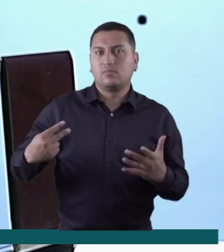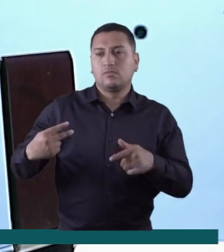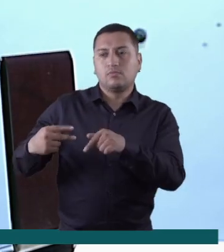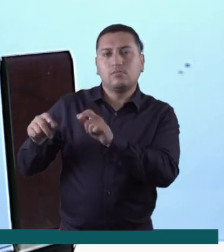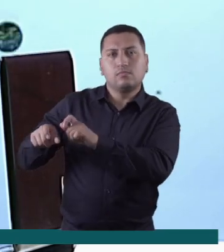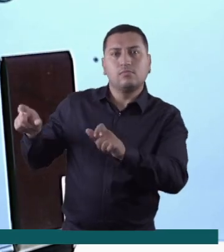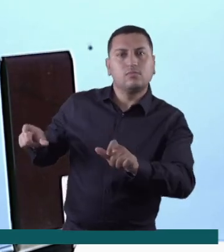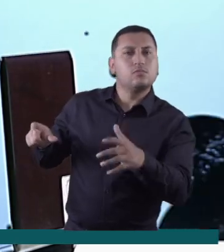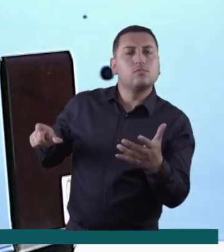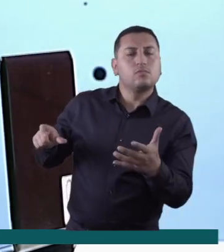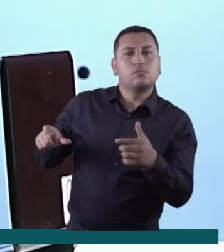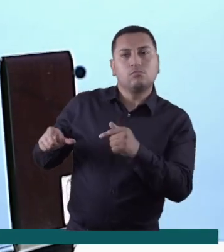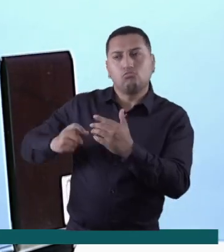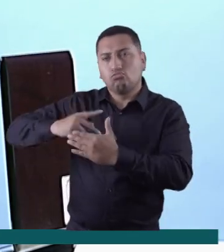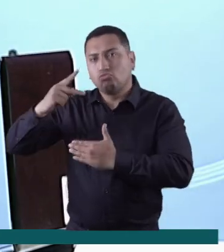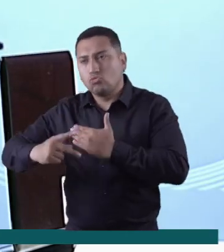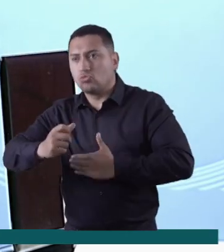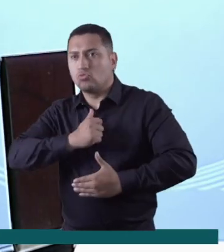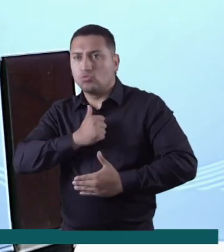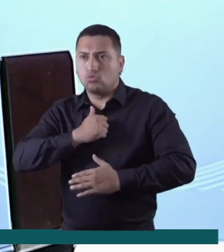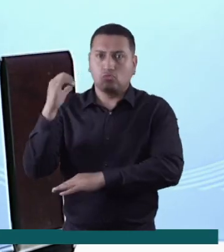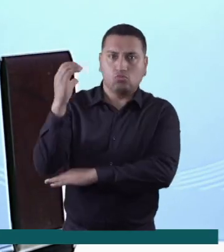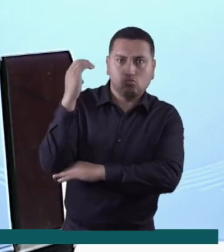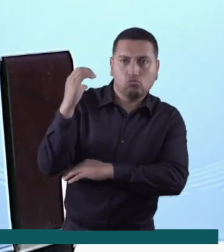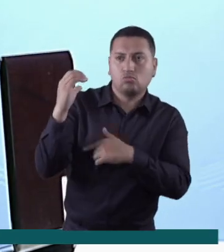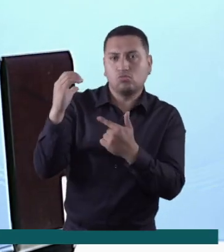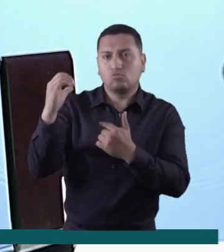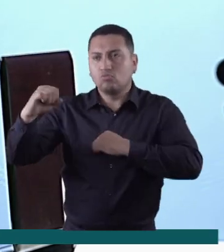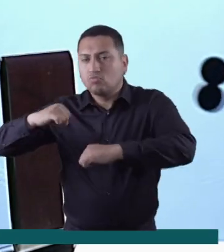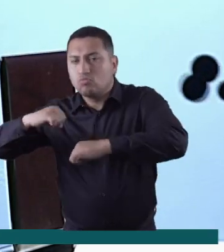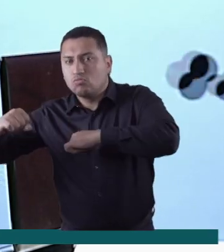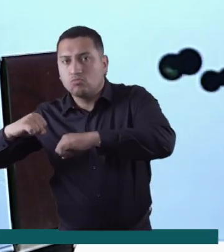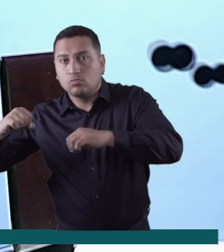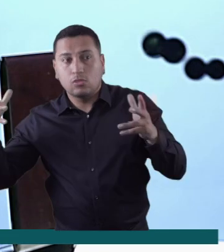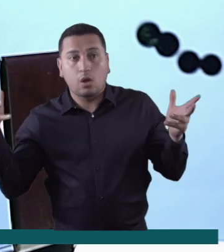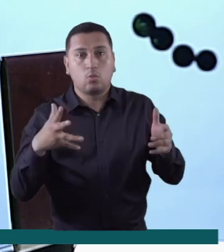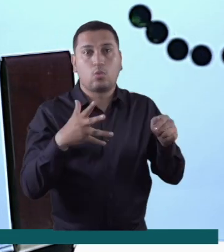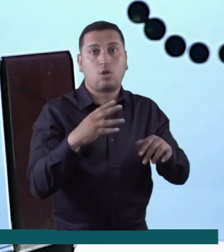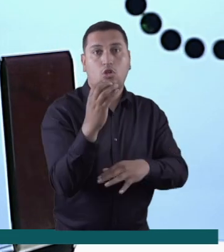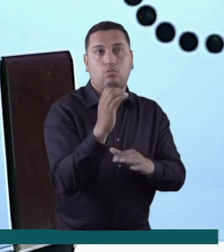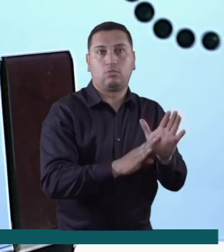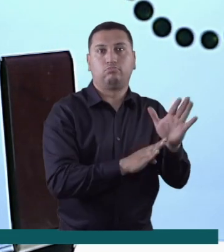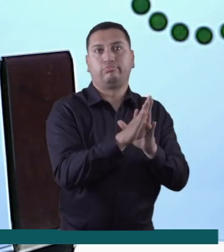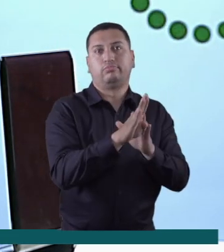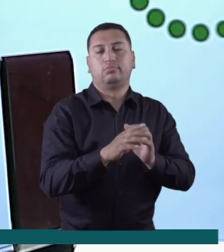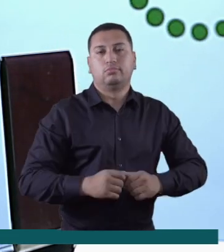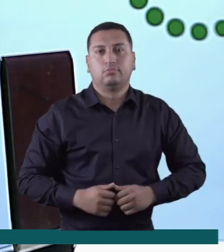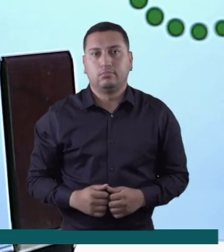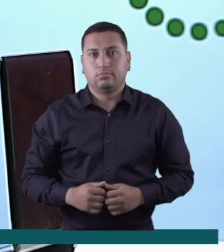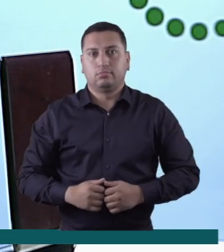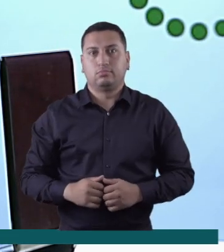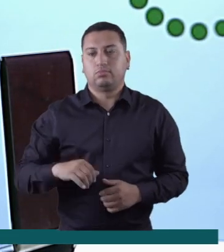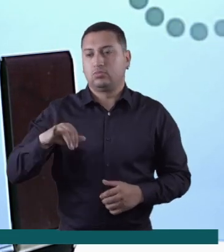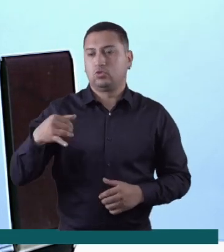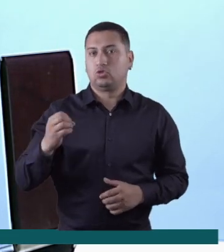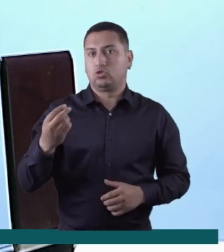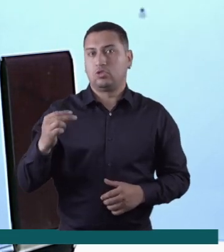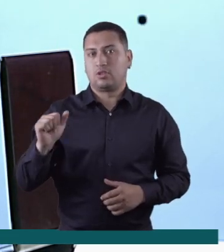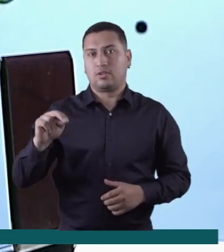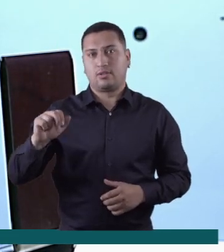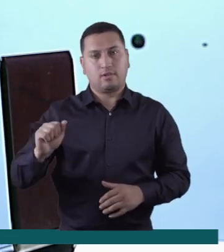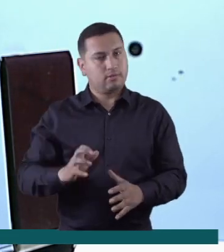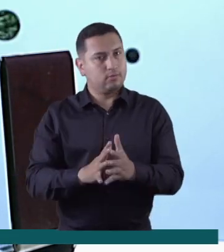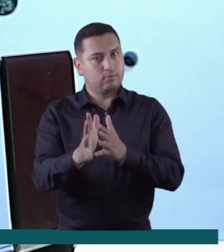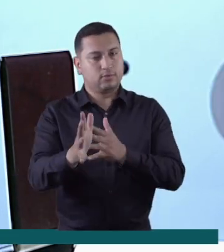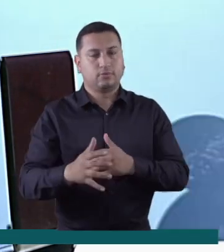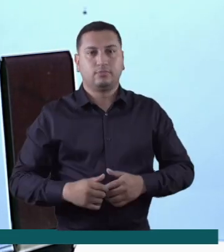Conozcamos las historias de quienes hacen crecer al país con sus ideas emprendedoras colombianas de todas las regiones que poco a poco reactivan